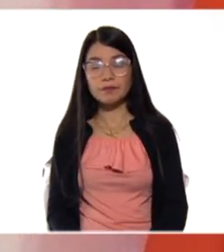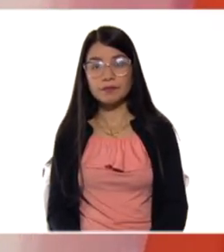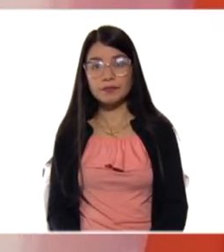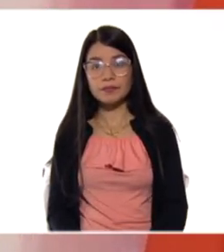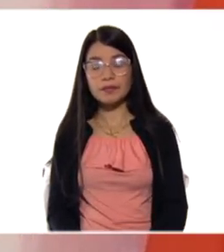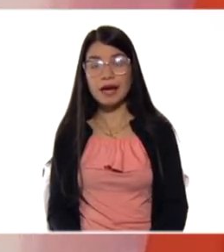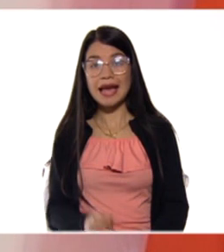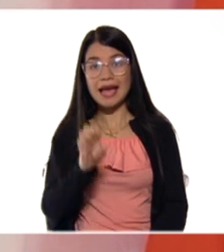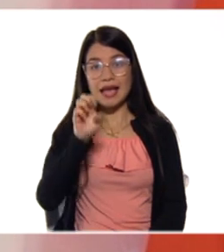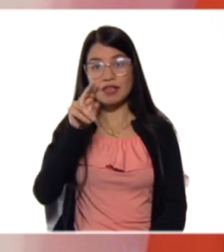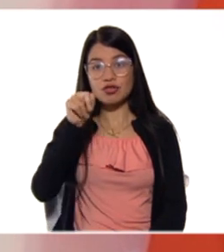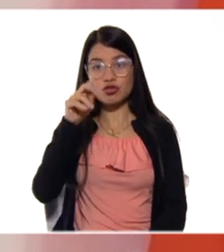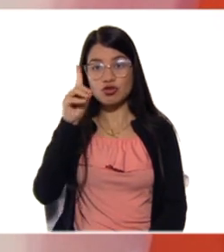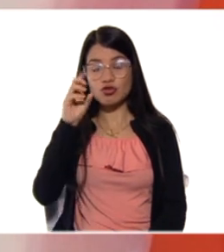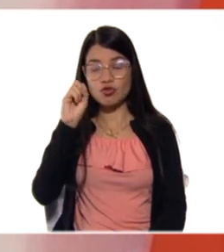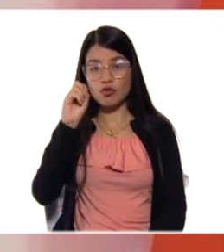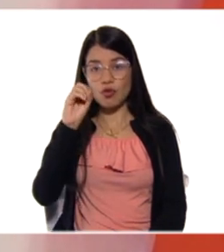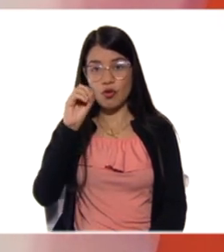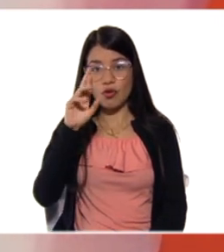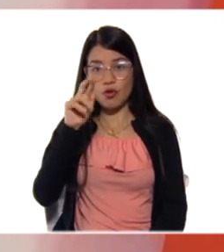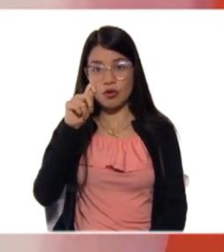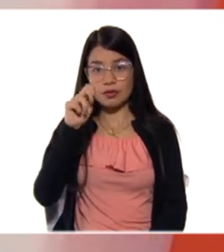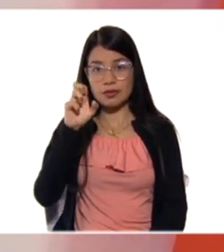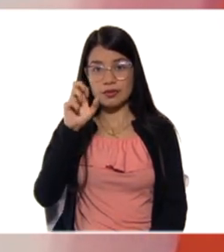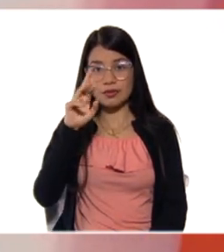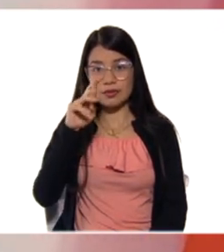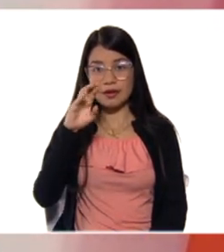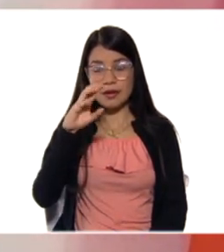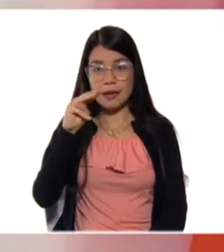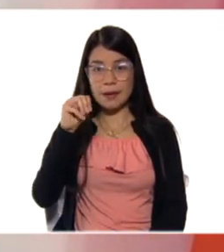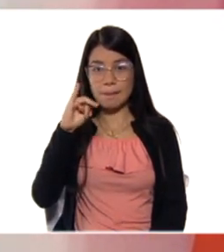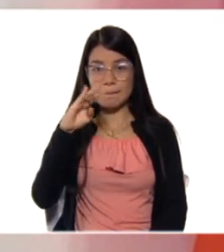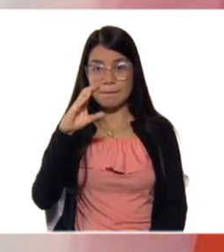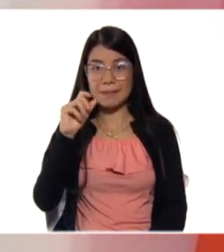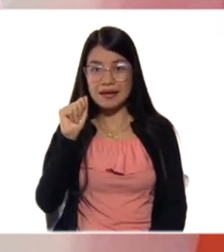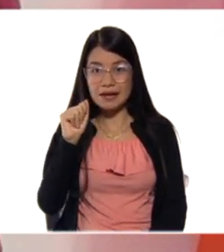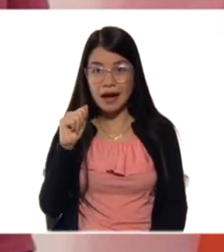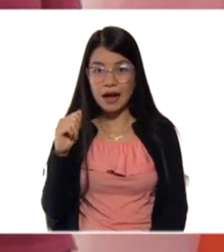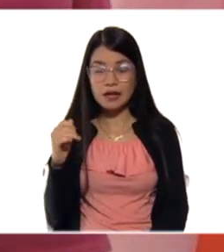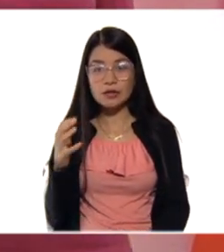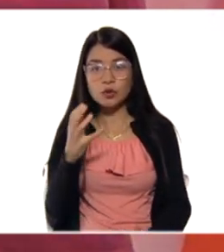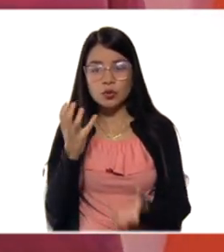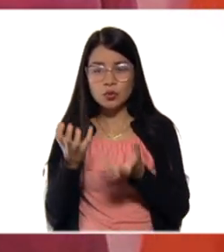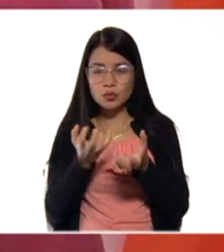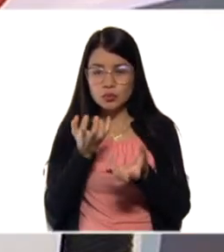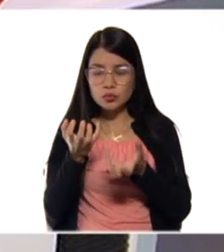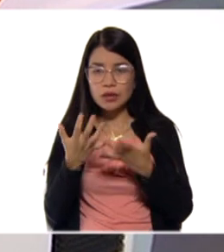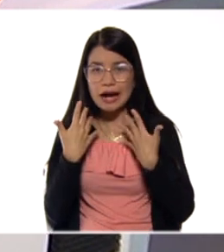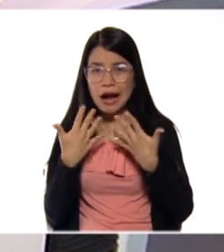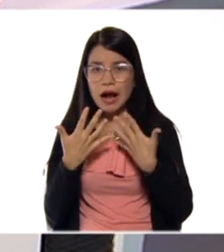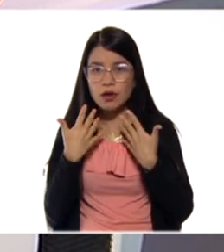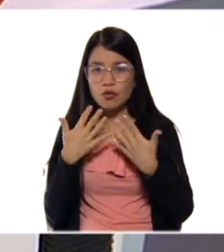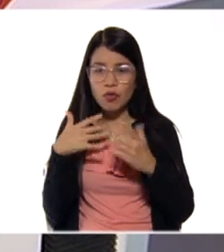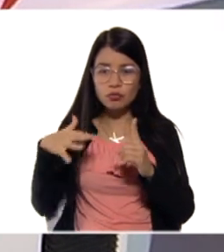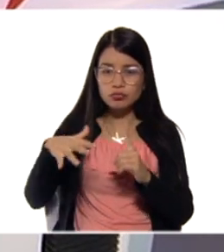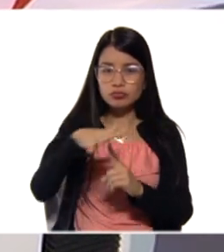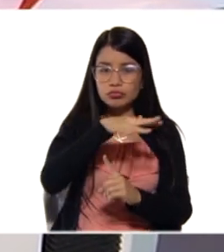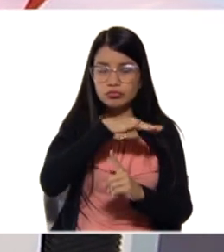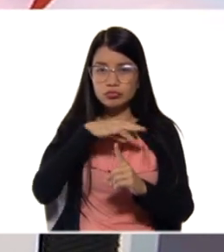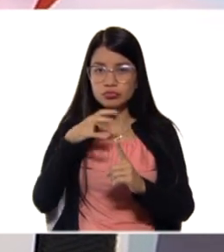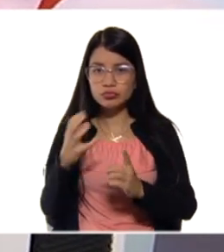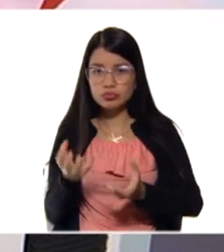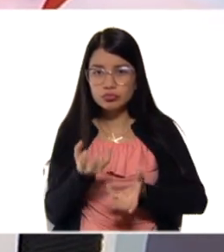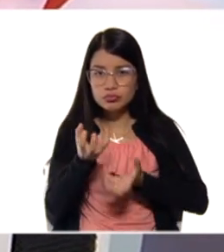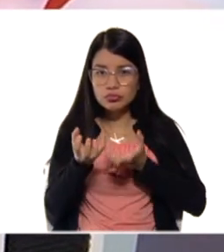del entorno. Bien, endotérmica. Y es por eso que aquí tenemos nuestro